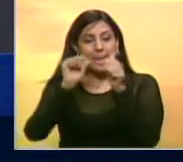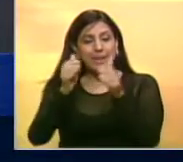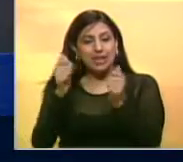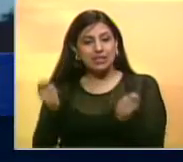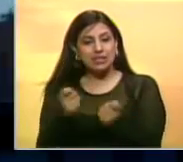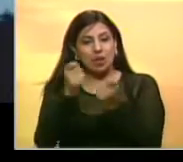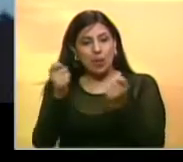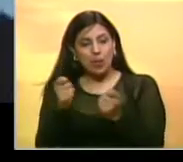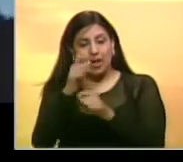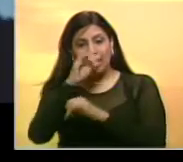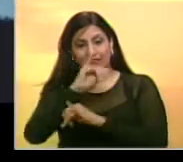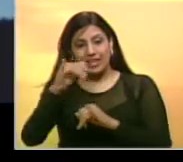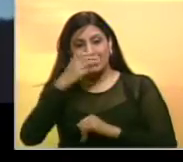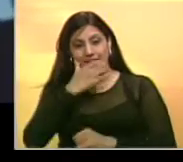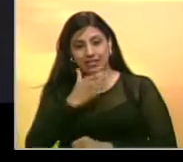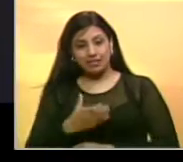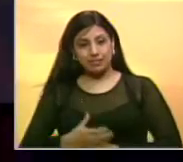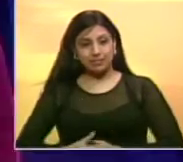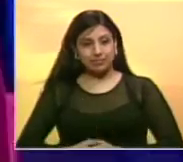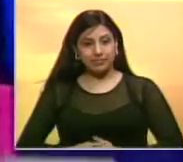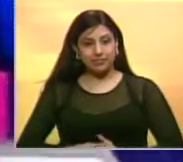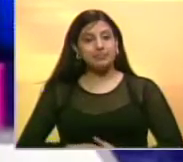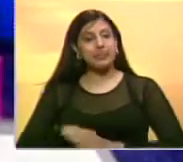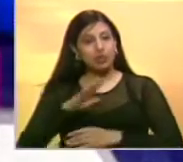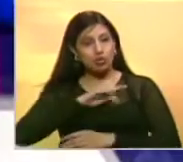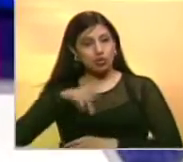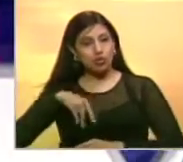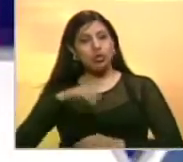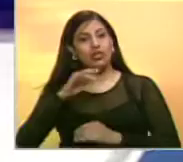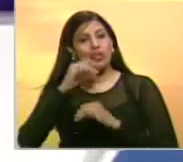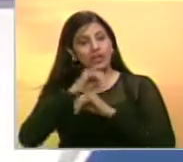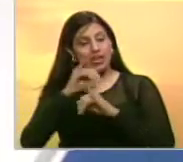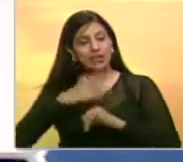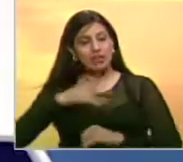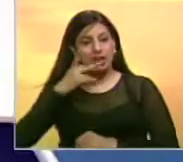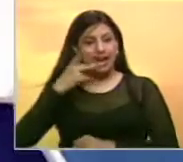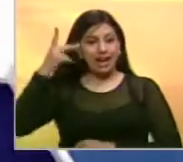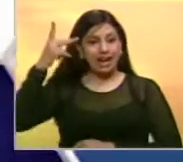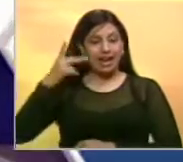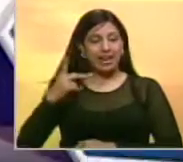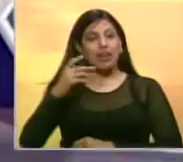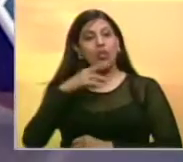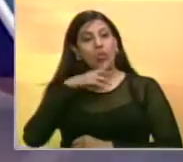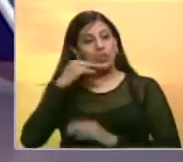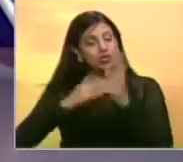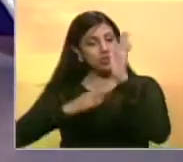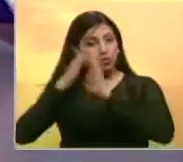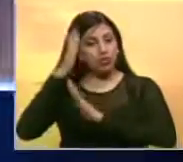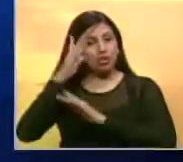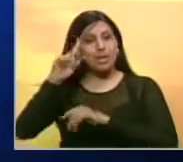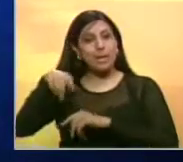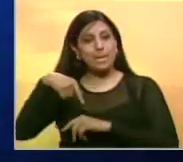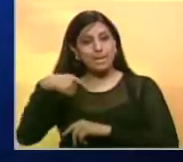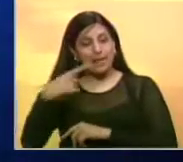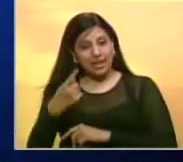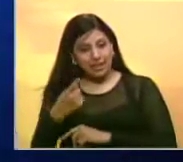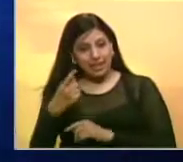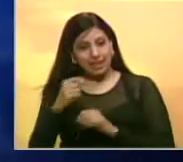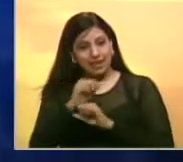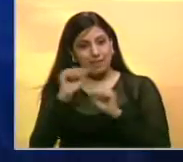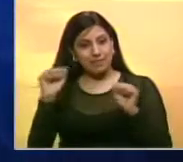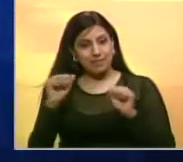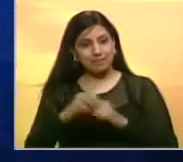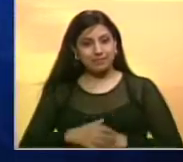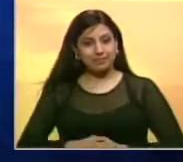el programa de fin de año de Ryan Secret Así llegamos una vez más al final yo soy Carielis Cuadros que tengan dulces sueños y nos vemos aquí en nuestra emisión